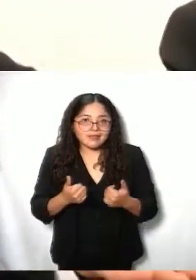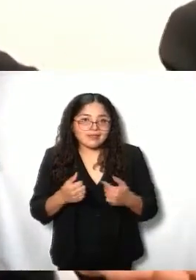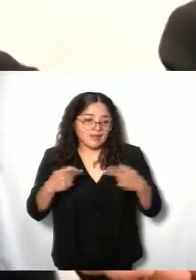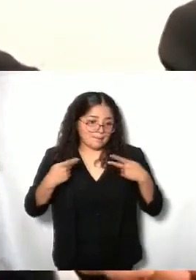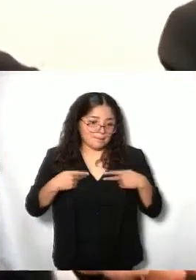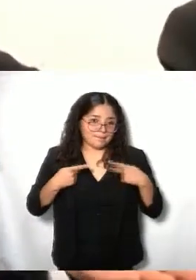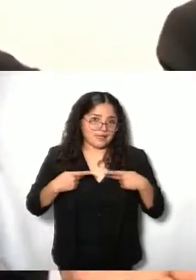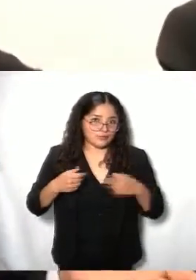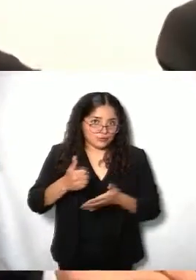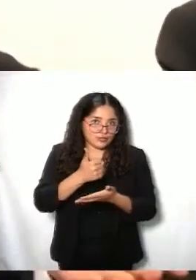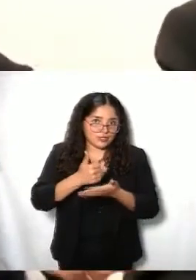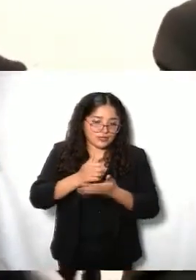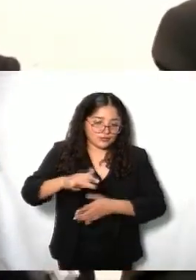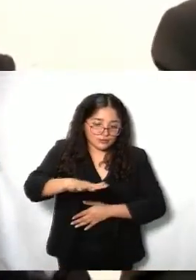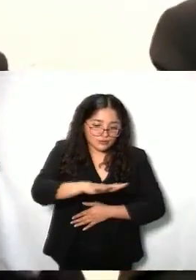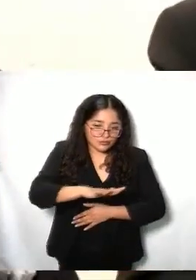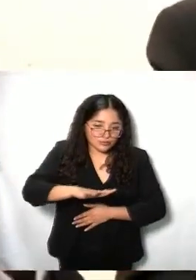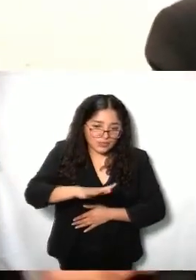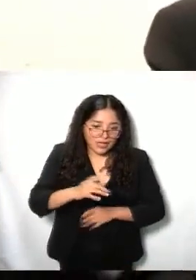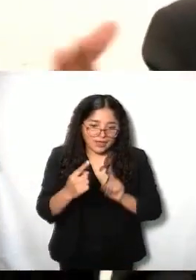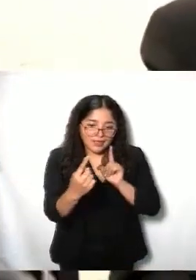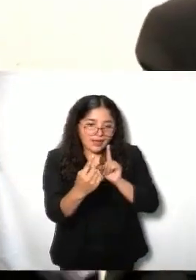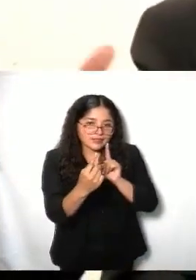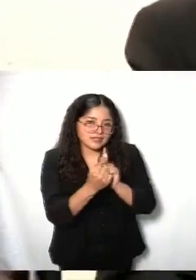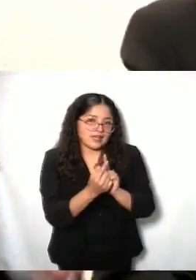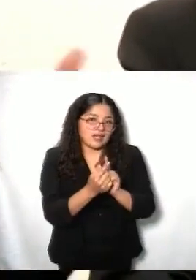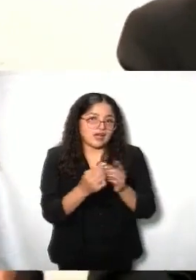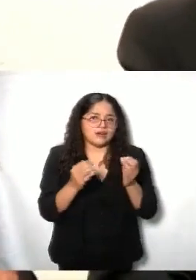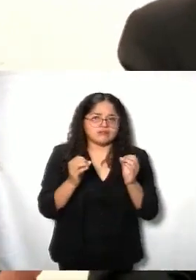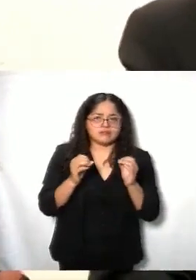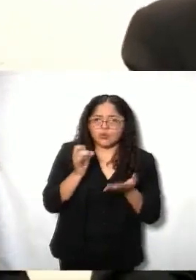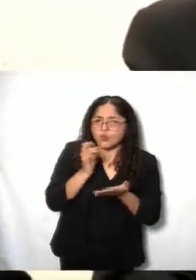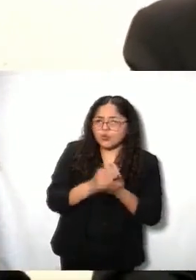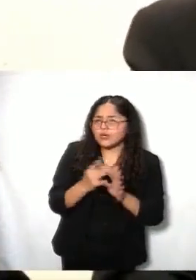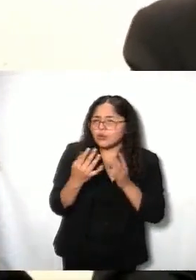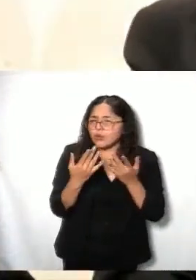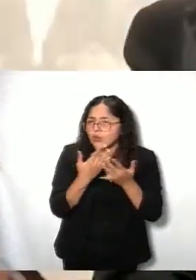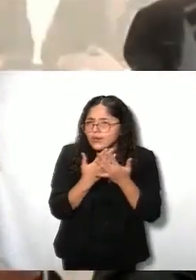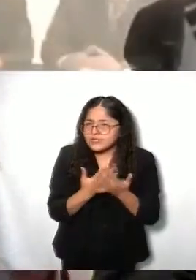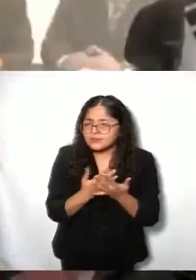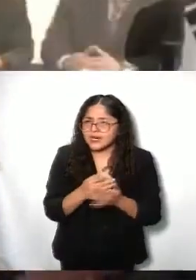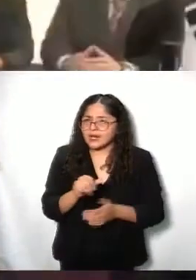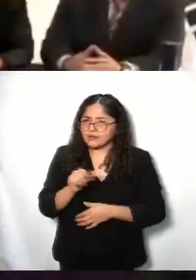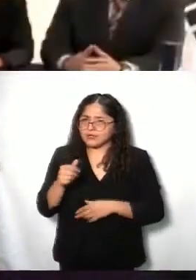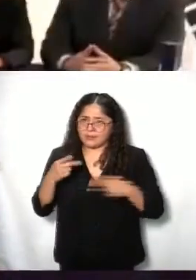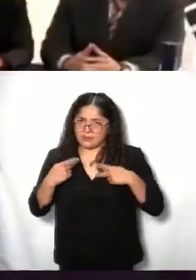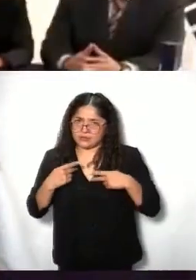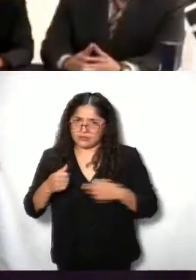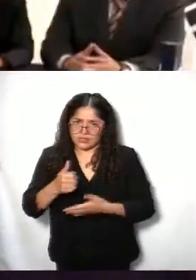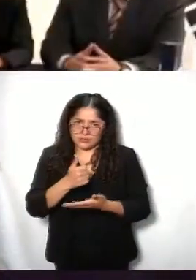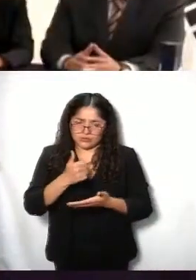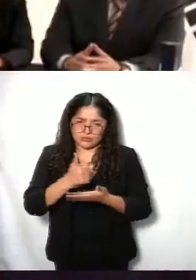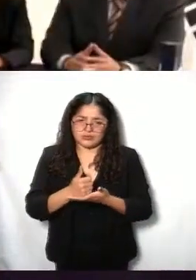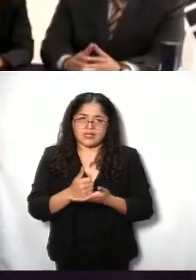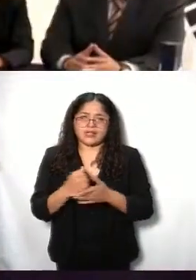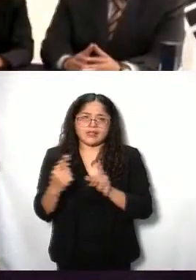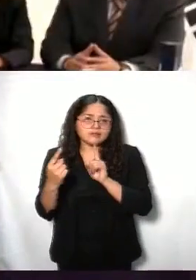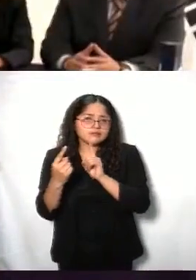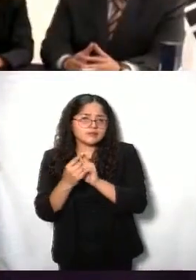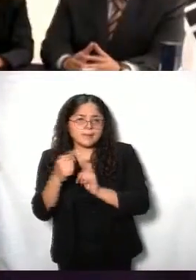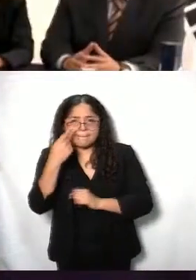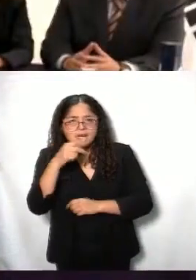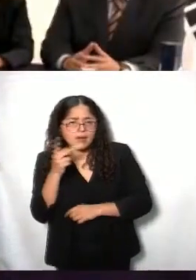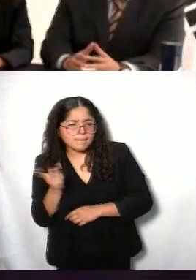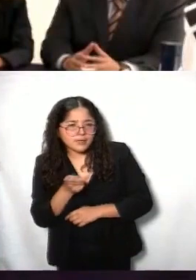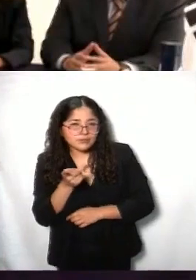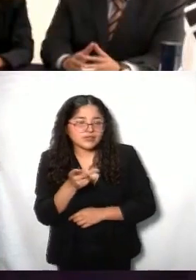vengan a su encuentro y no esperen a que la ciudadanía vaya a verlos. Y venir a sesionar